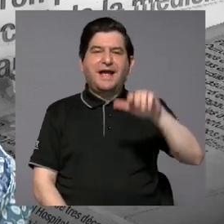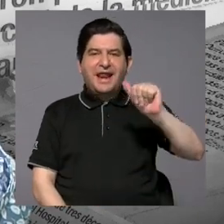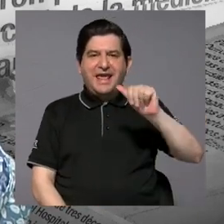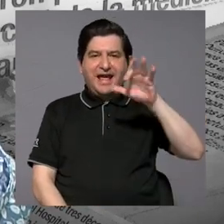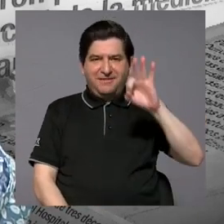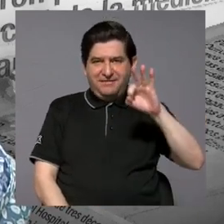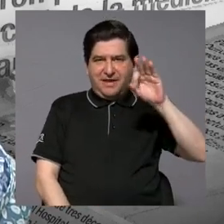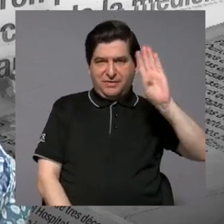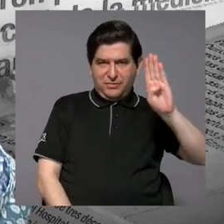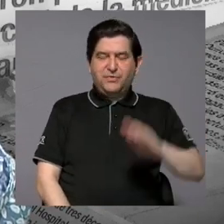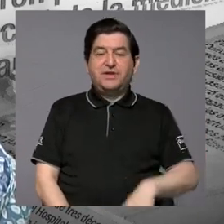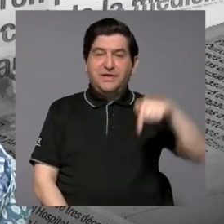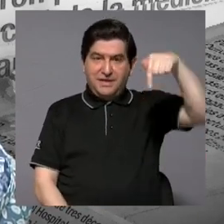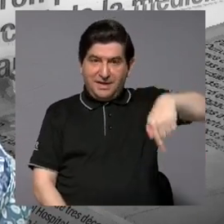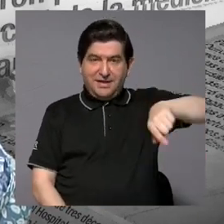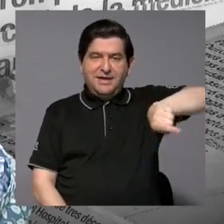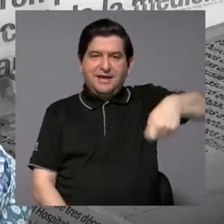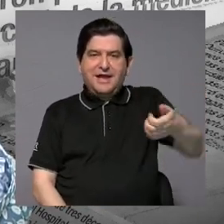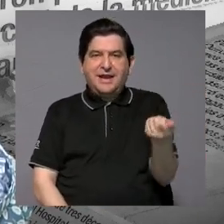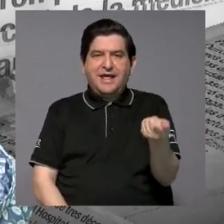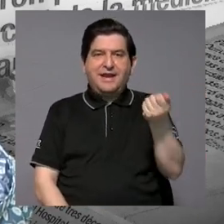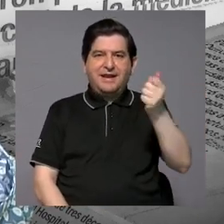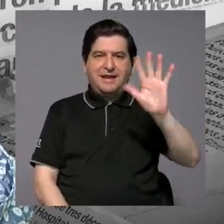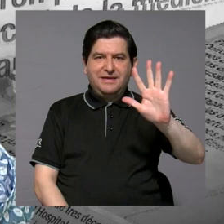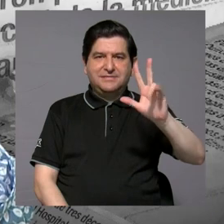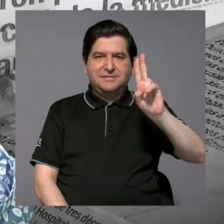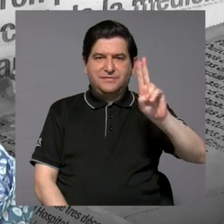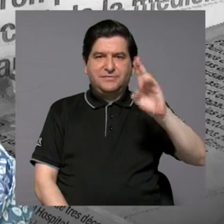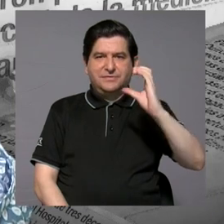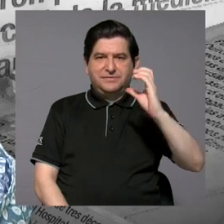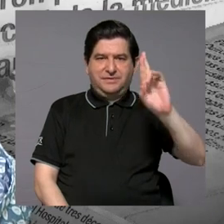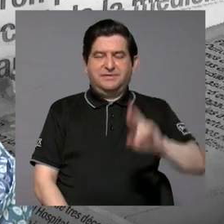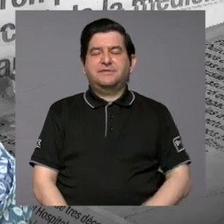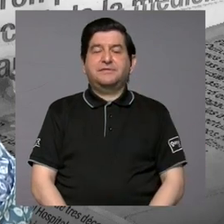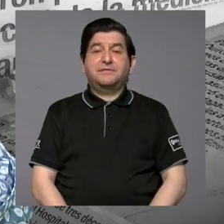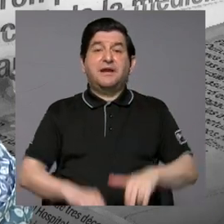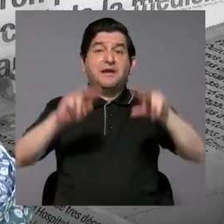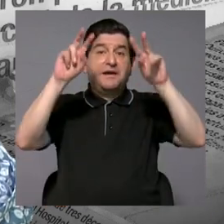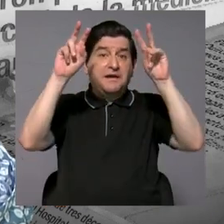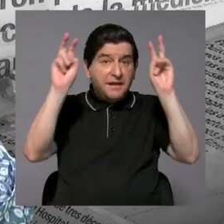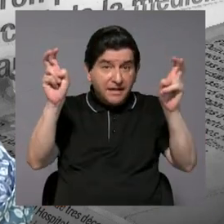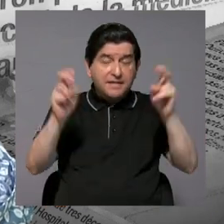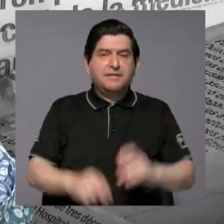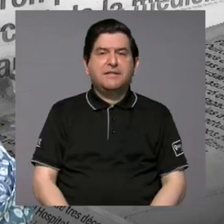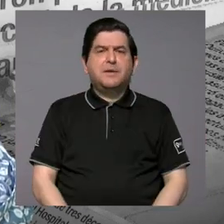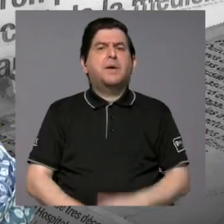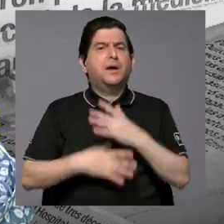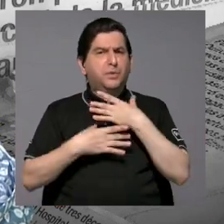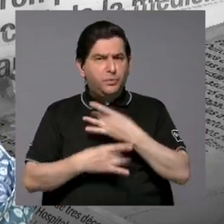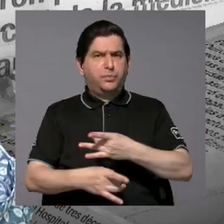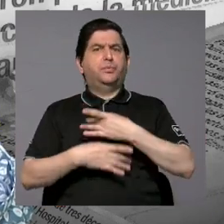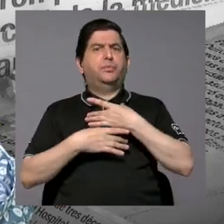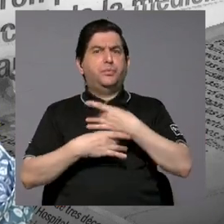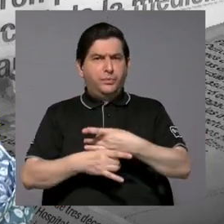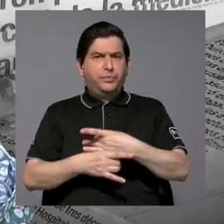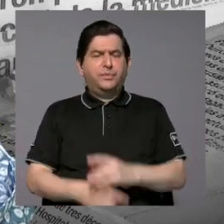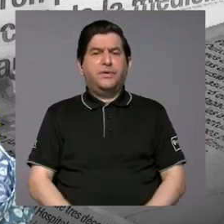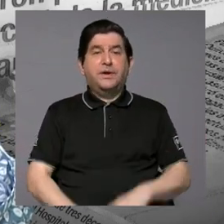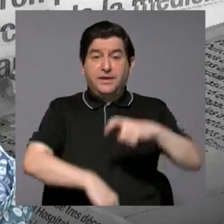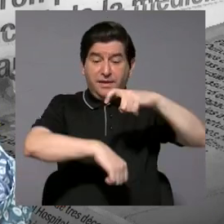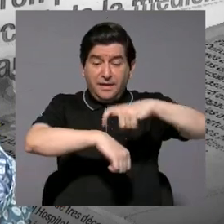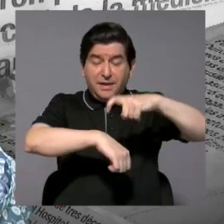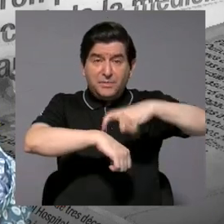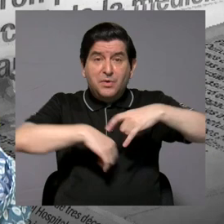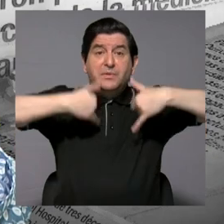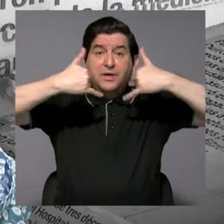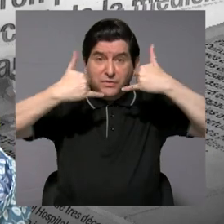Fernández Bonilla, aquí por Canal 15 UCF. Bueno, el tema es bastante interesante en la conyuntura